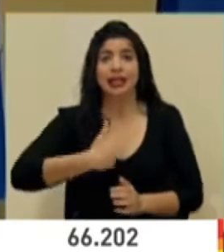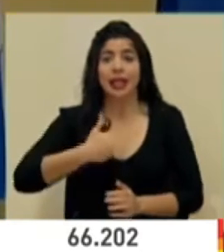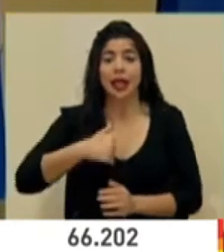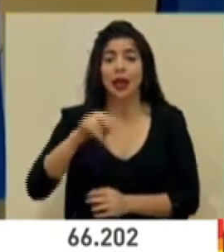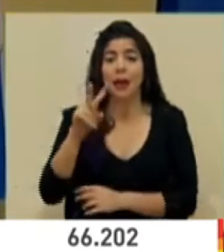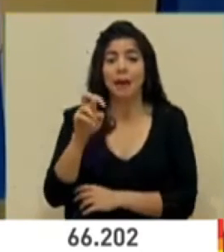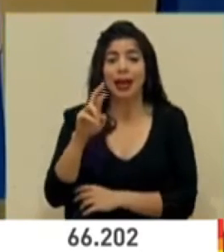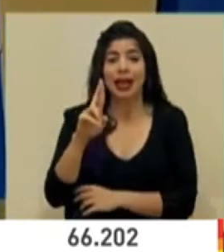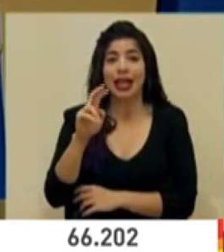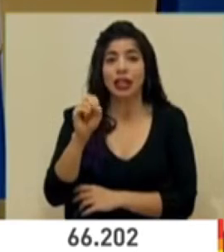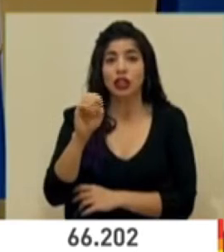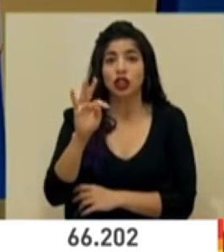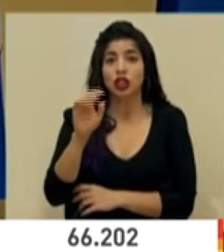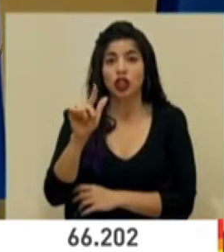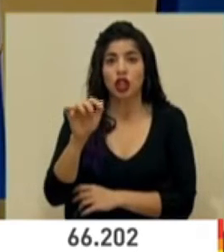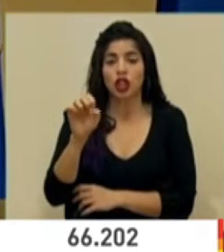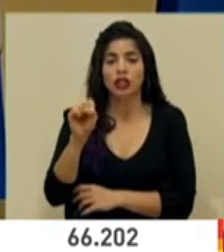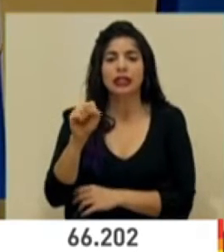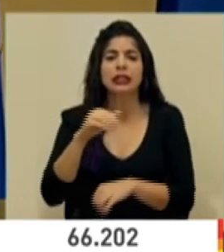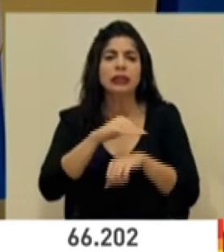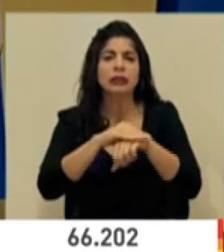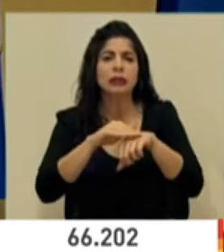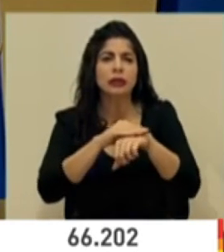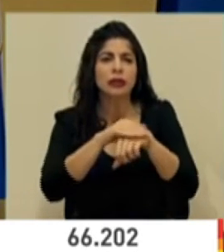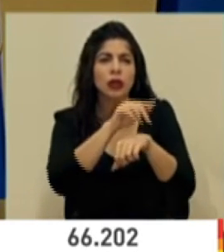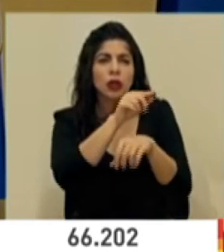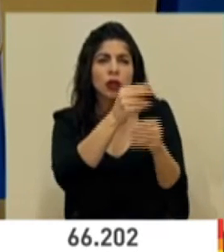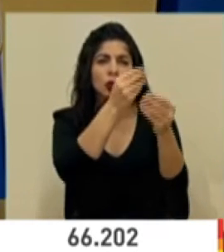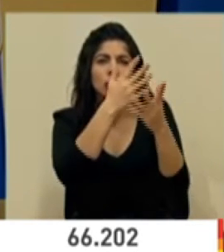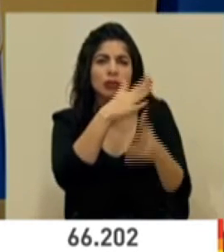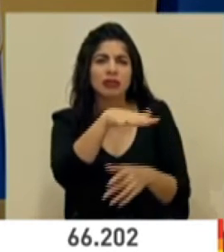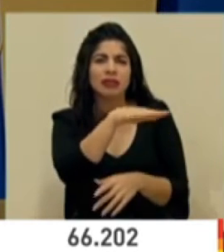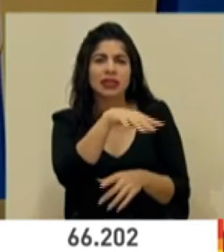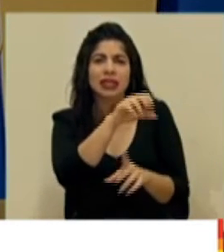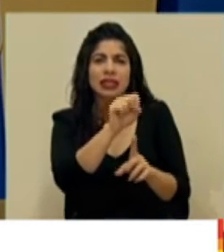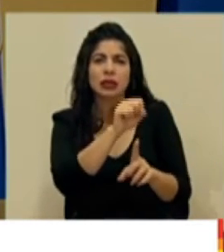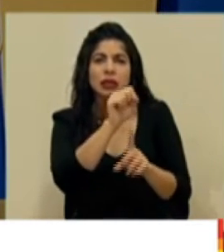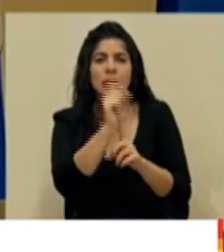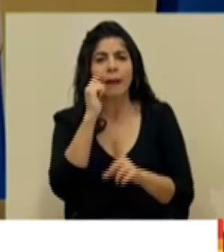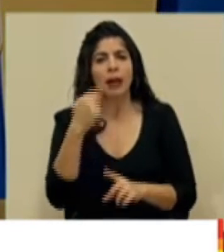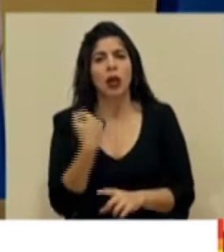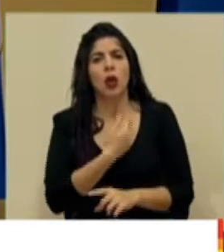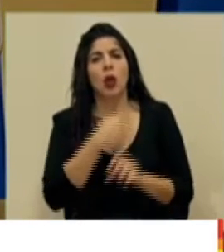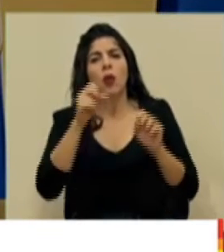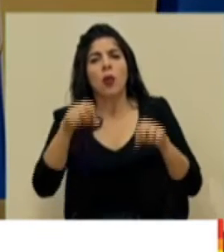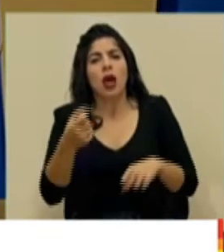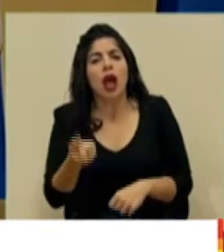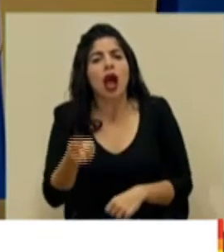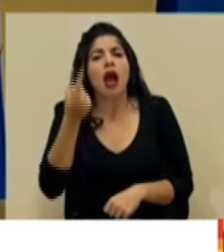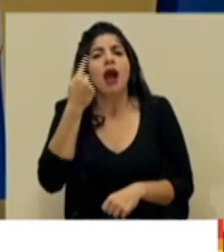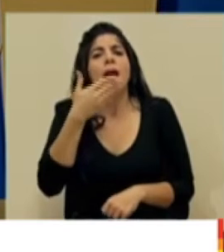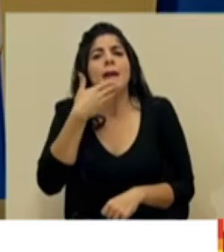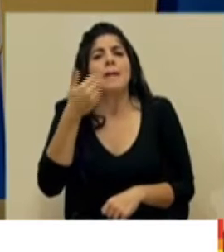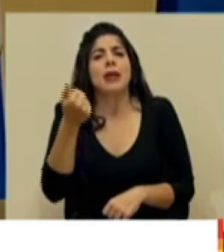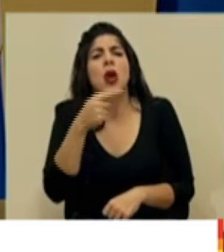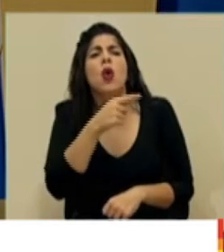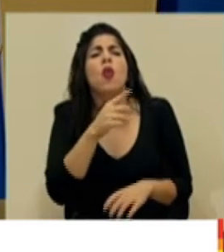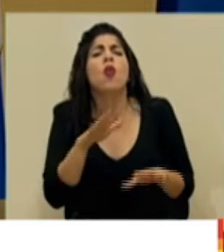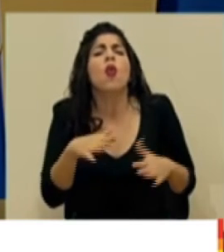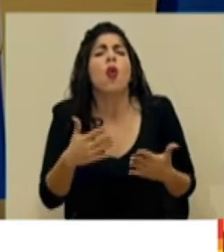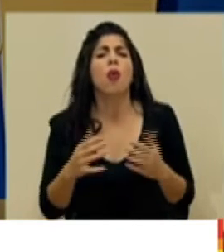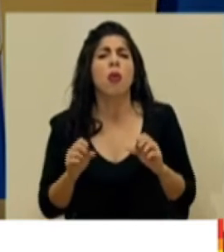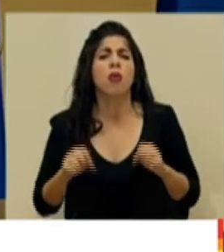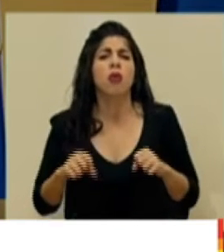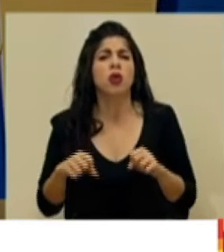Stolz que, por favor, nos describa el fenómeno para poder comprender mejor las posibilidades de afectación que